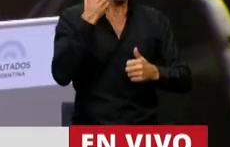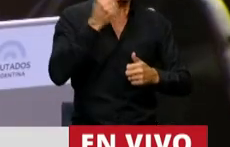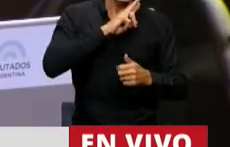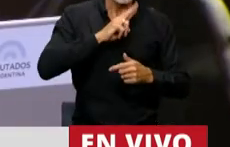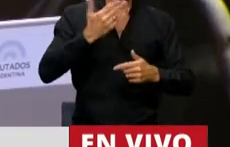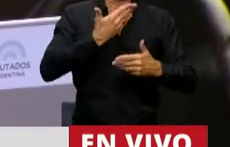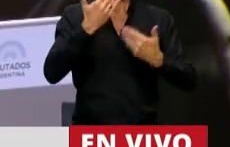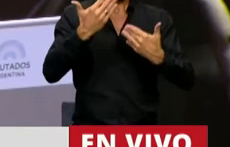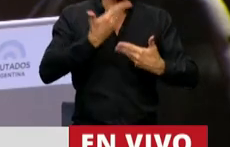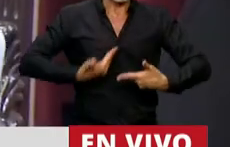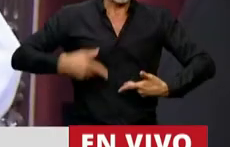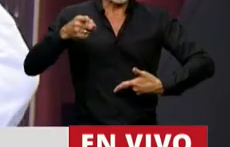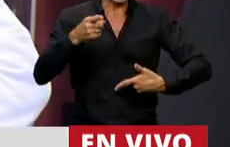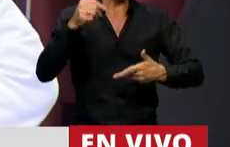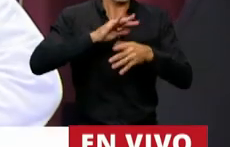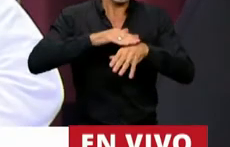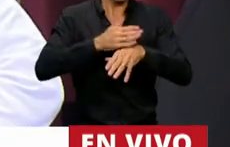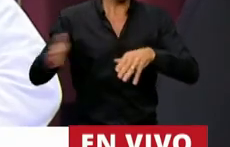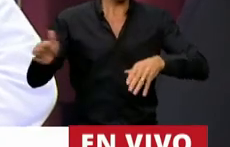señora Presidenta, por este tiempo.